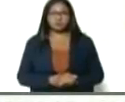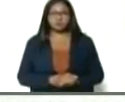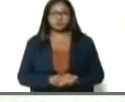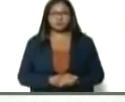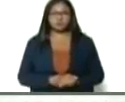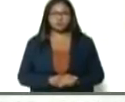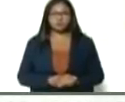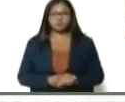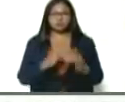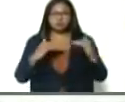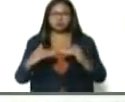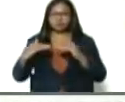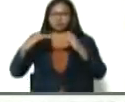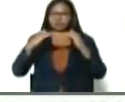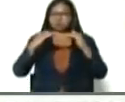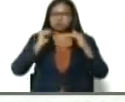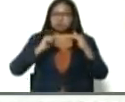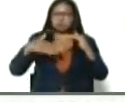equitativos,